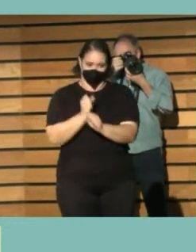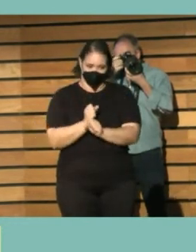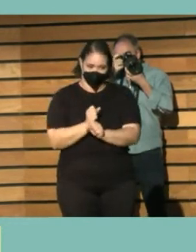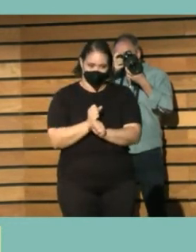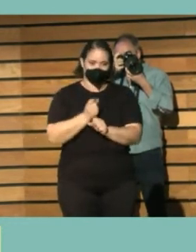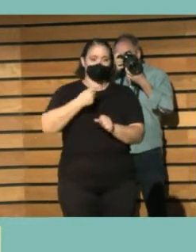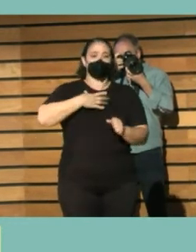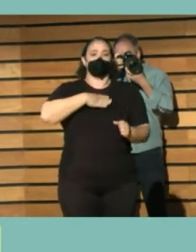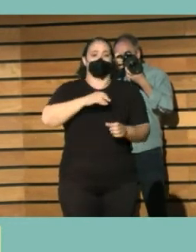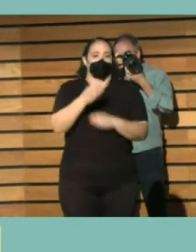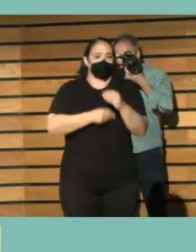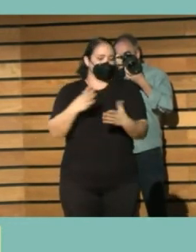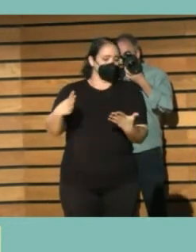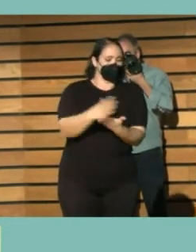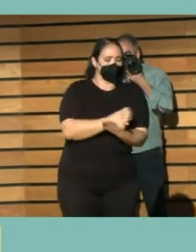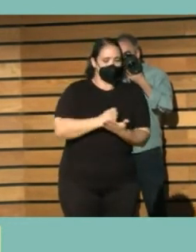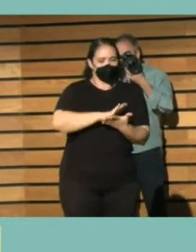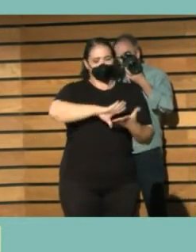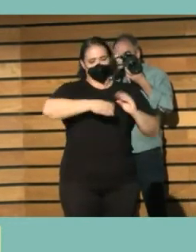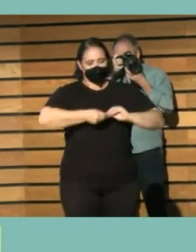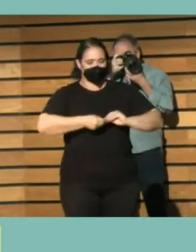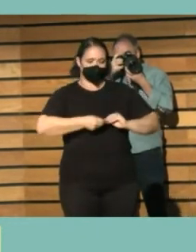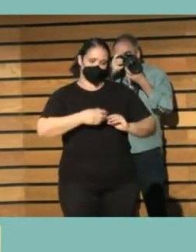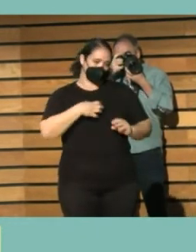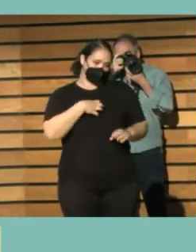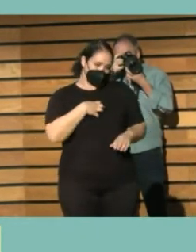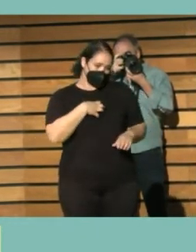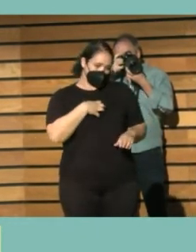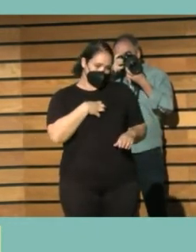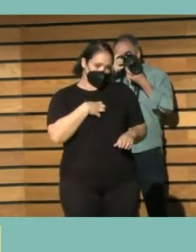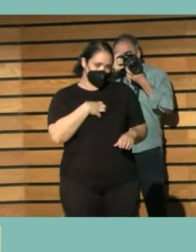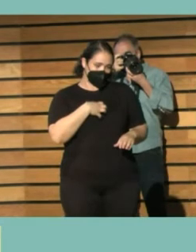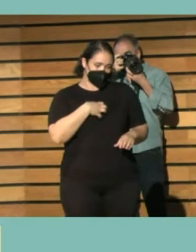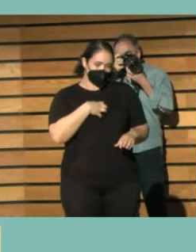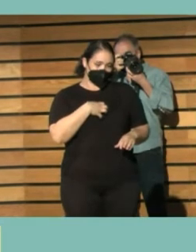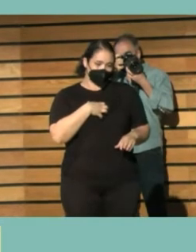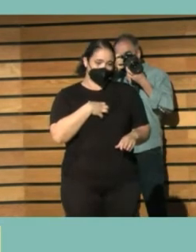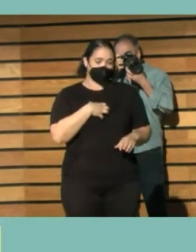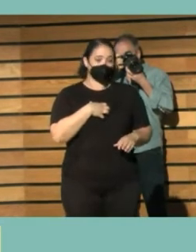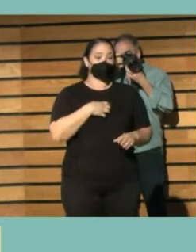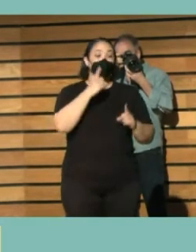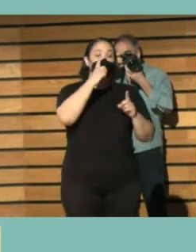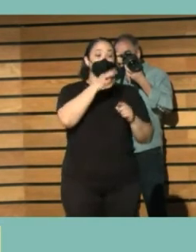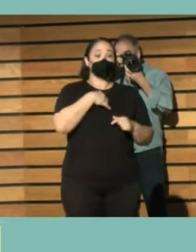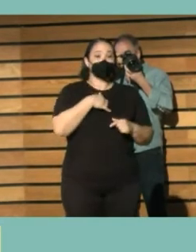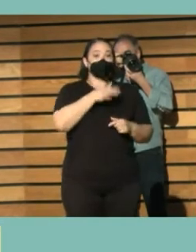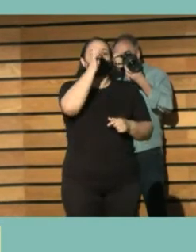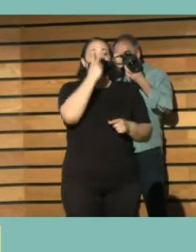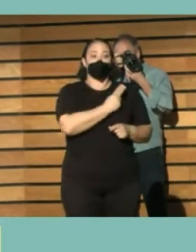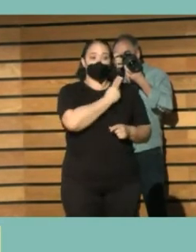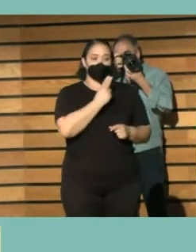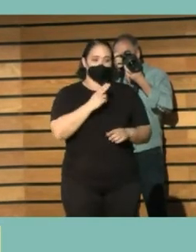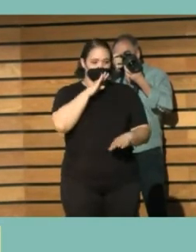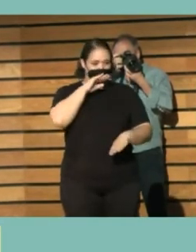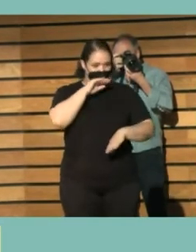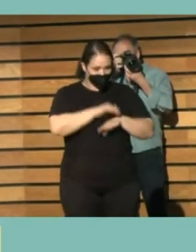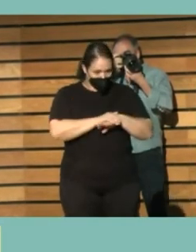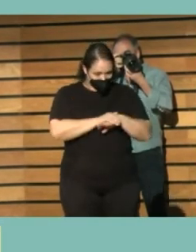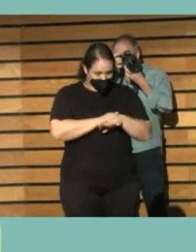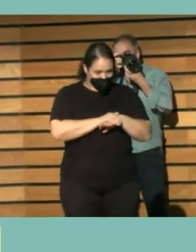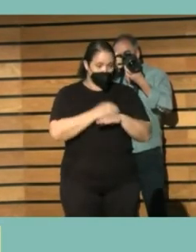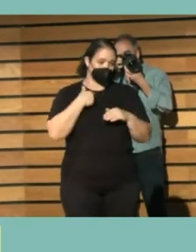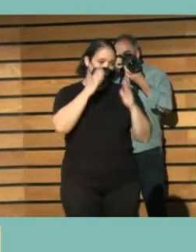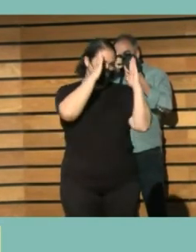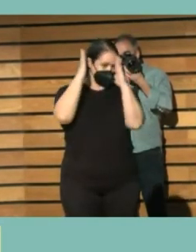hacer todo lo podemos abarcar todo yo creo que no es así una cosa es el compromiso como bibliotecarios y otra cosa es